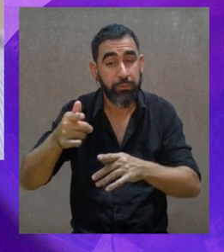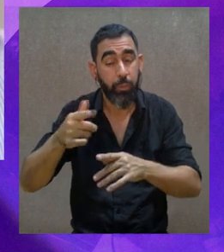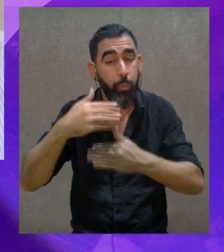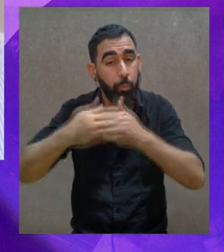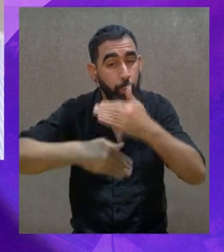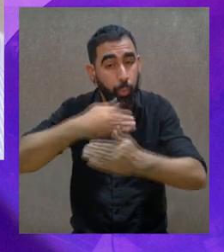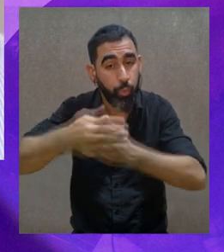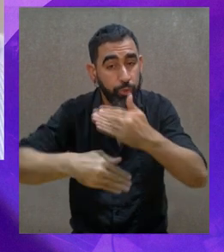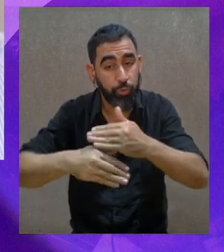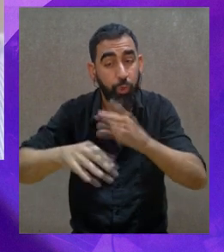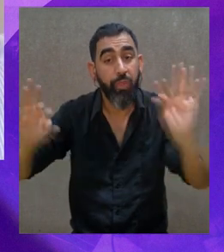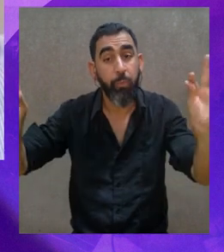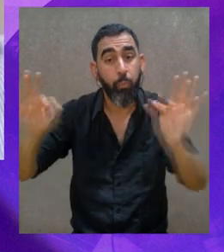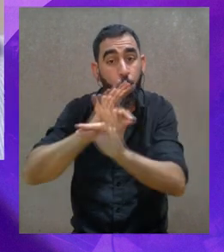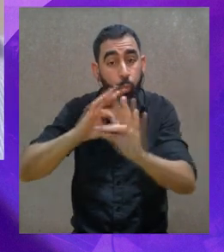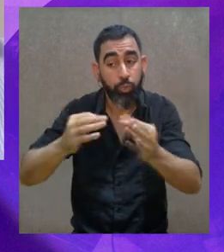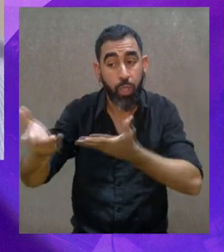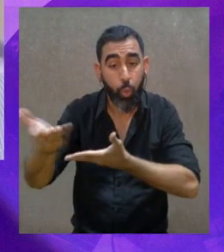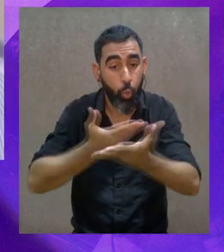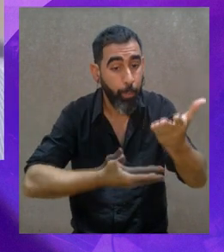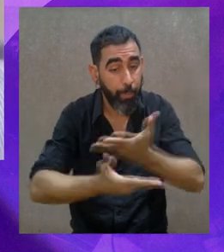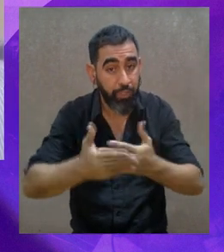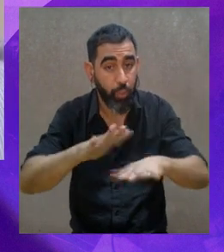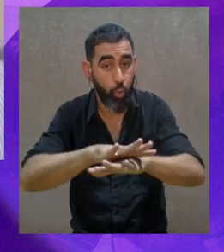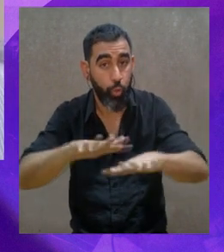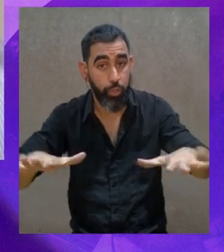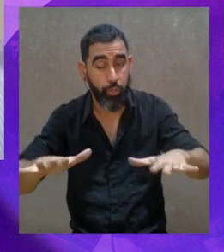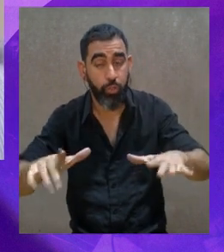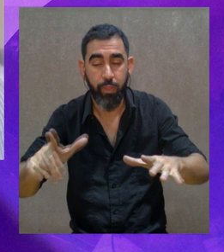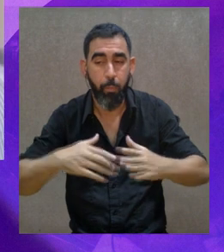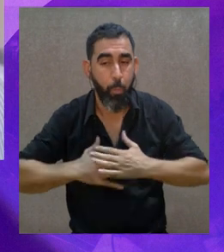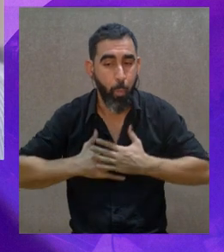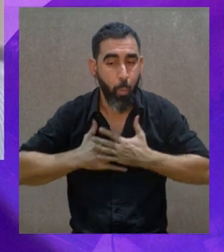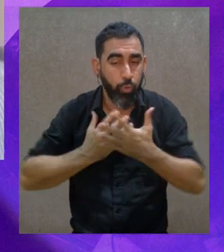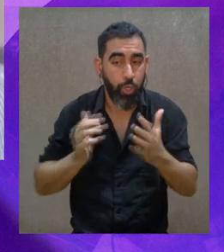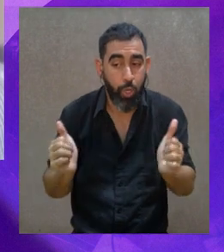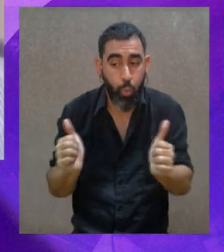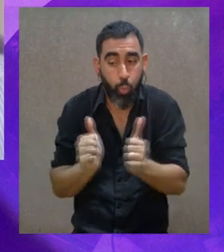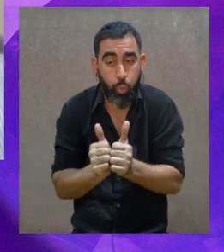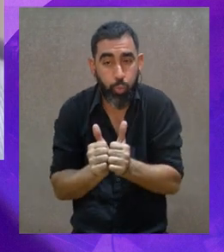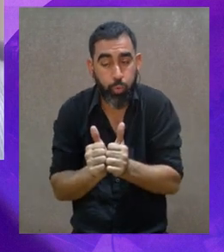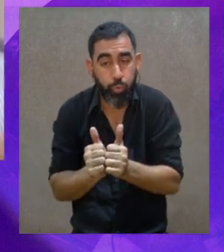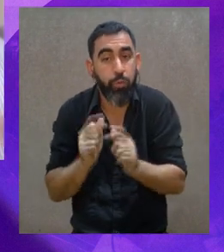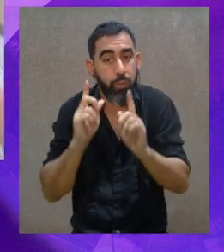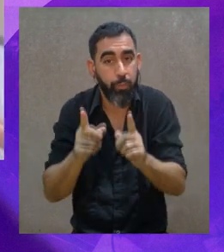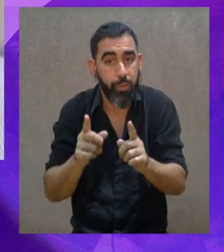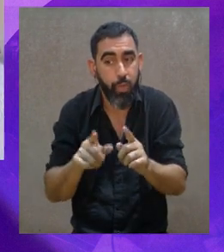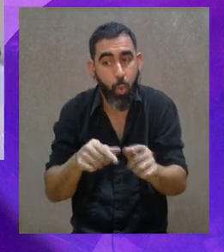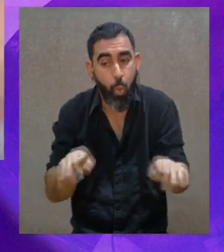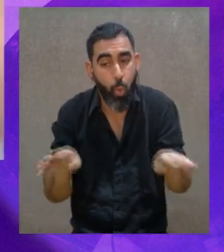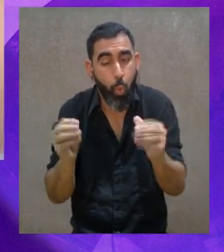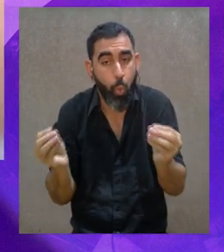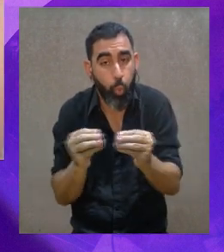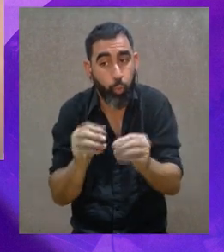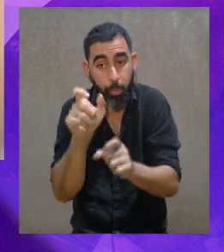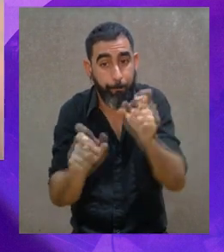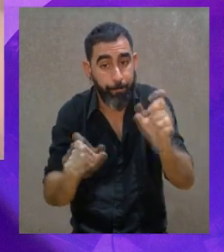que después de estar inmersos en un proceso de estos, de hacer música, de compartir con los demás, como decía Esteban, de emocionarse juntos, sea, de llegar